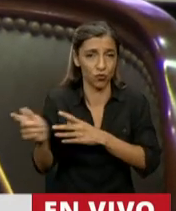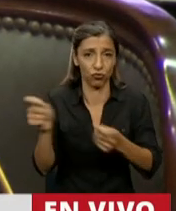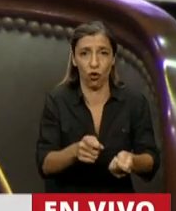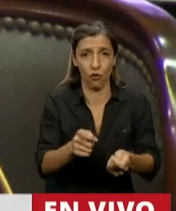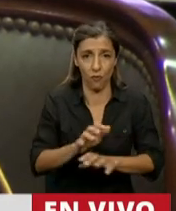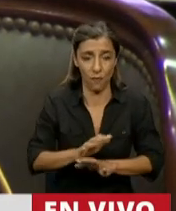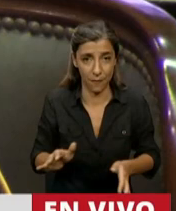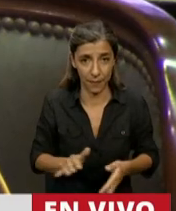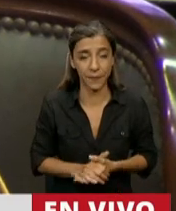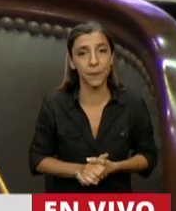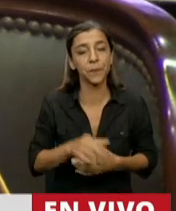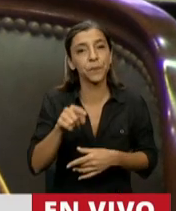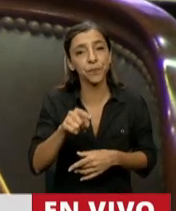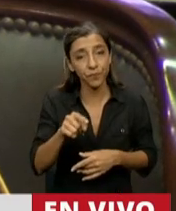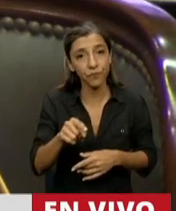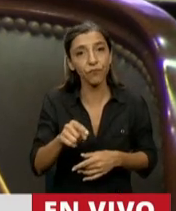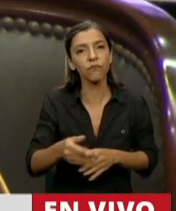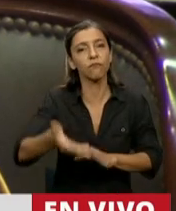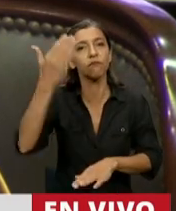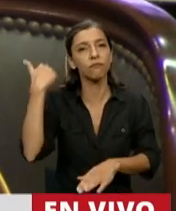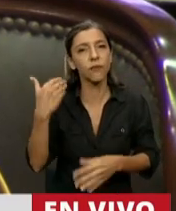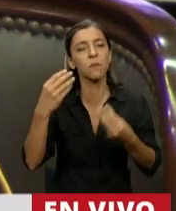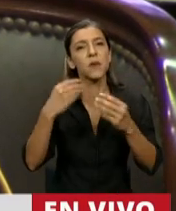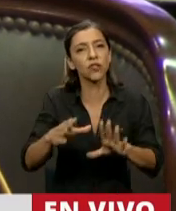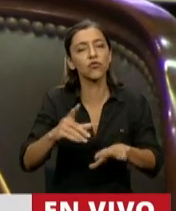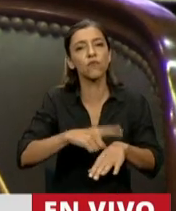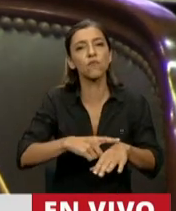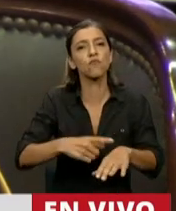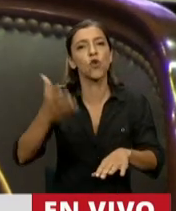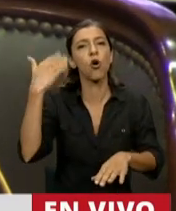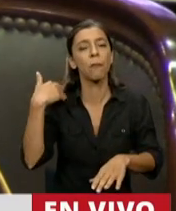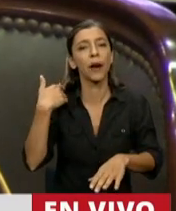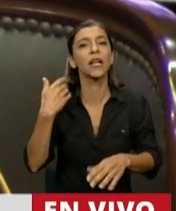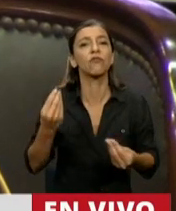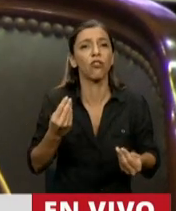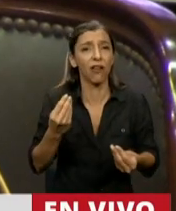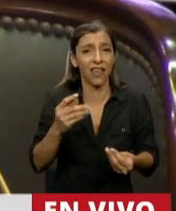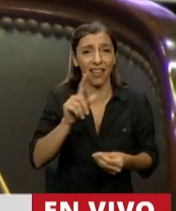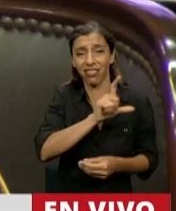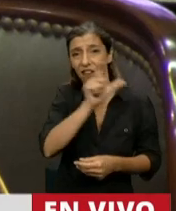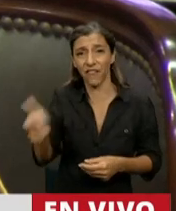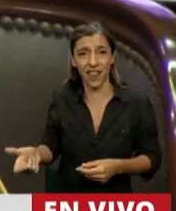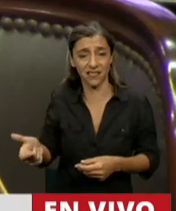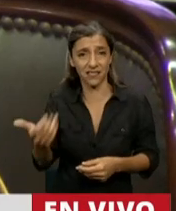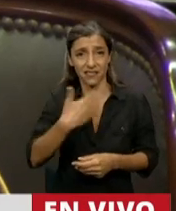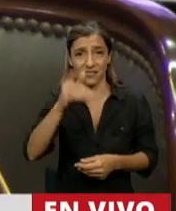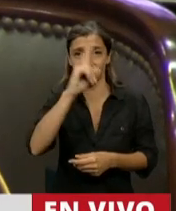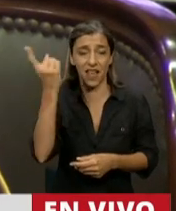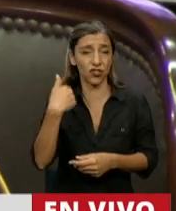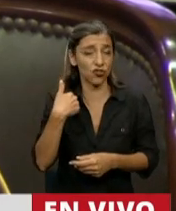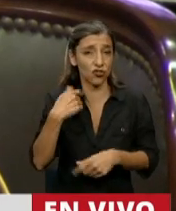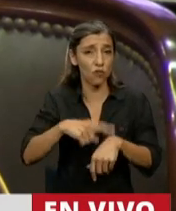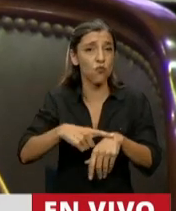recursos se habían originado en una transferencia de la función de seguridad que la